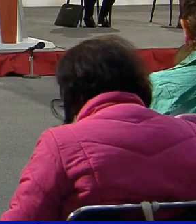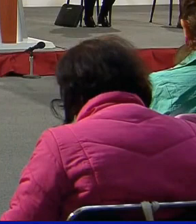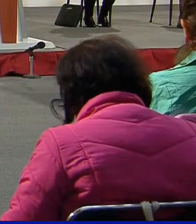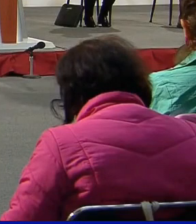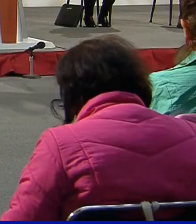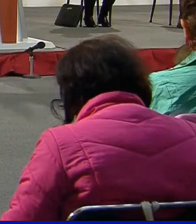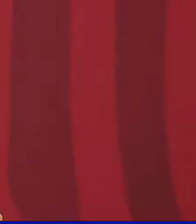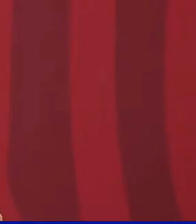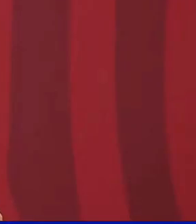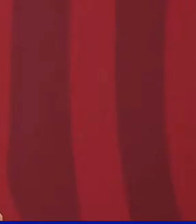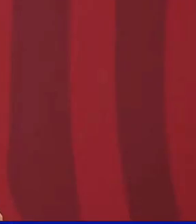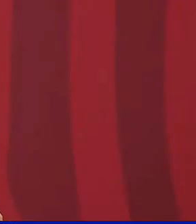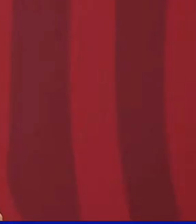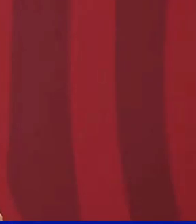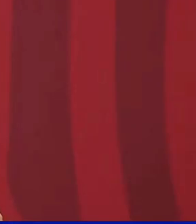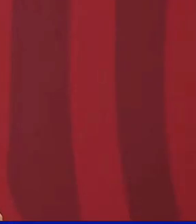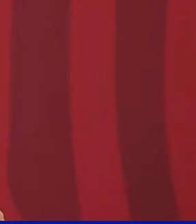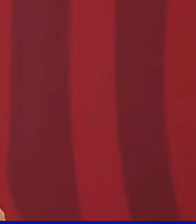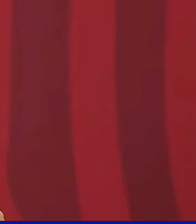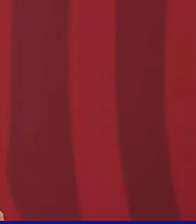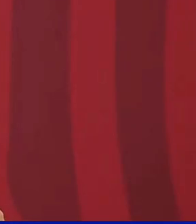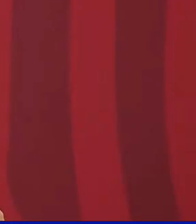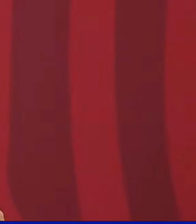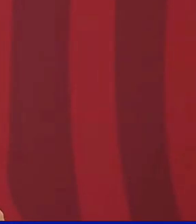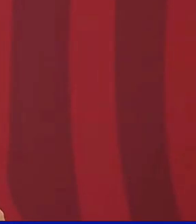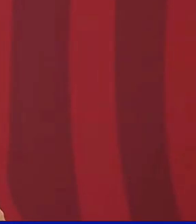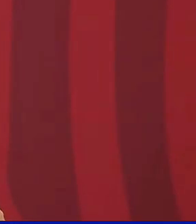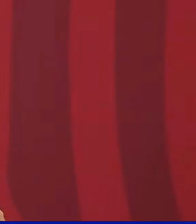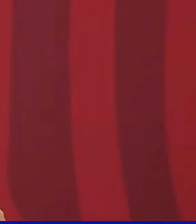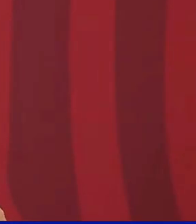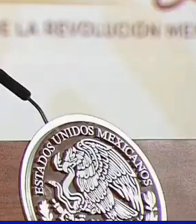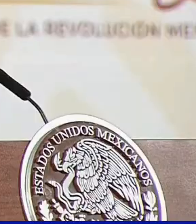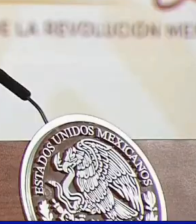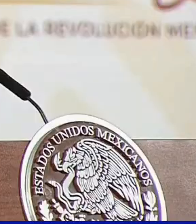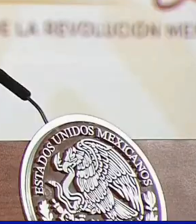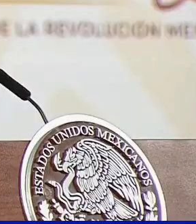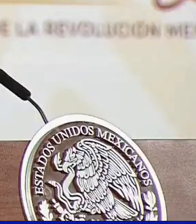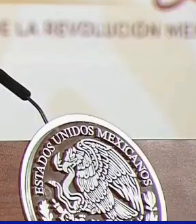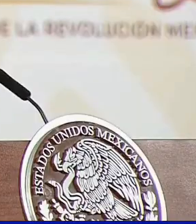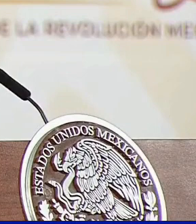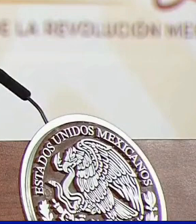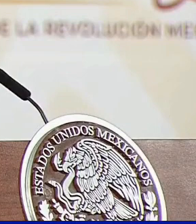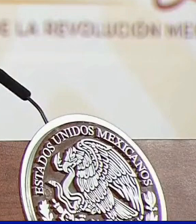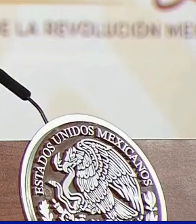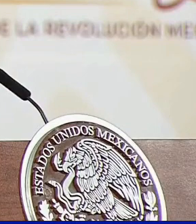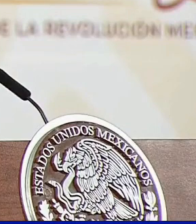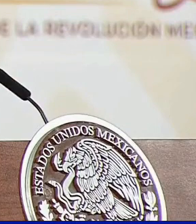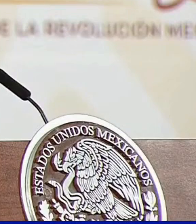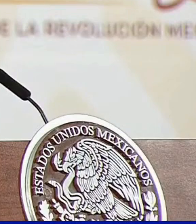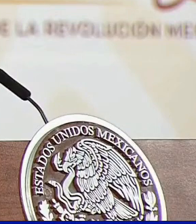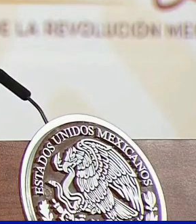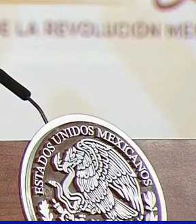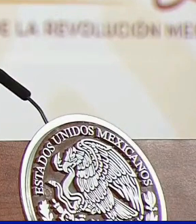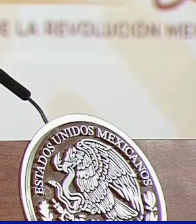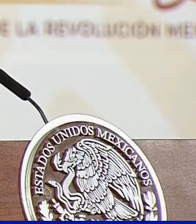ya se acabó. Aquí hay debate. Yo tengo que convencerlos a todos.